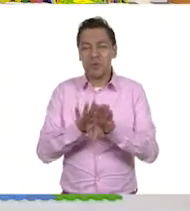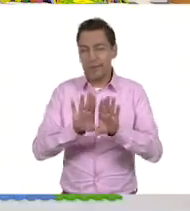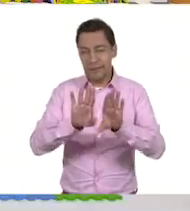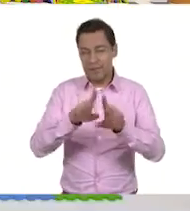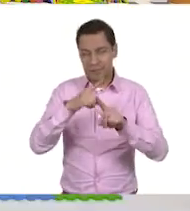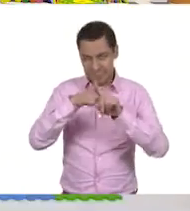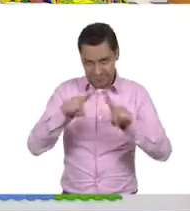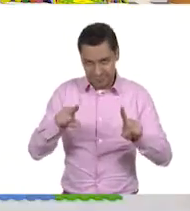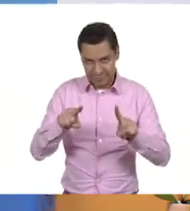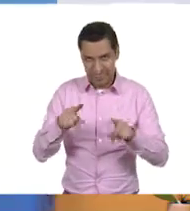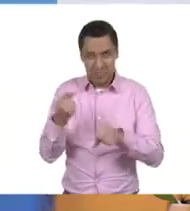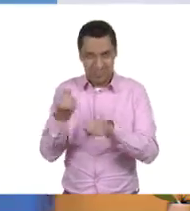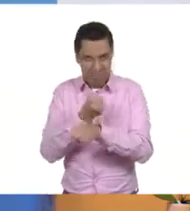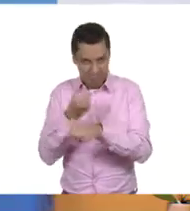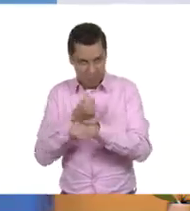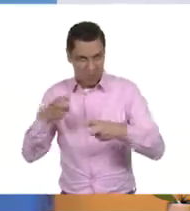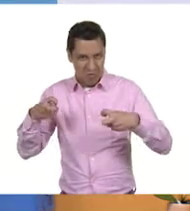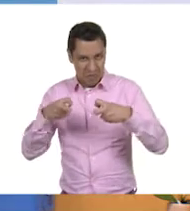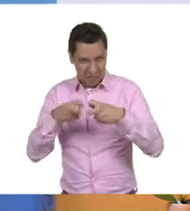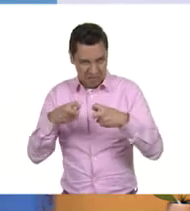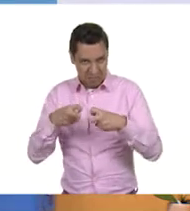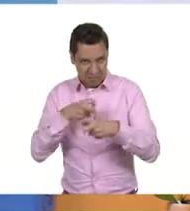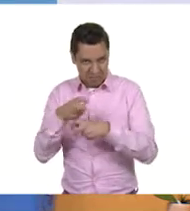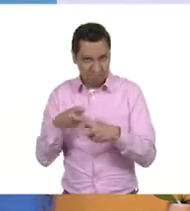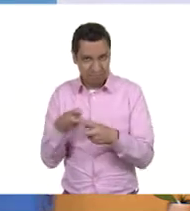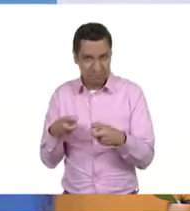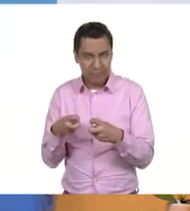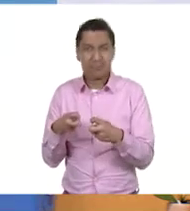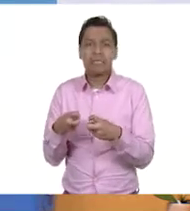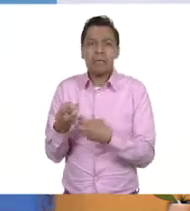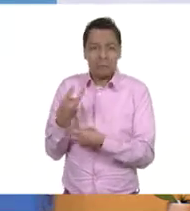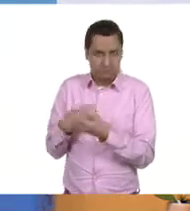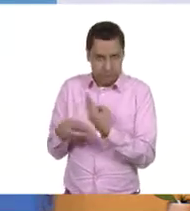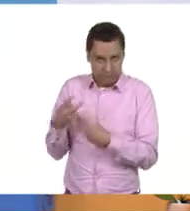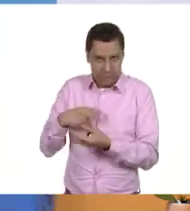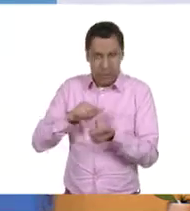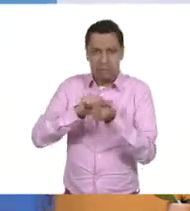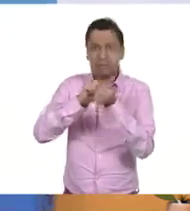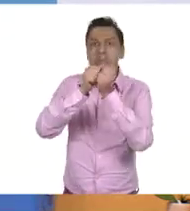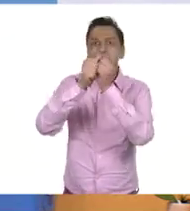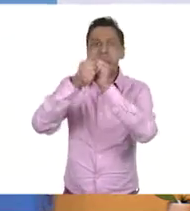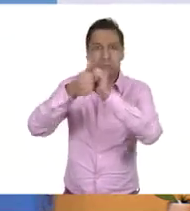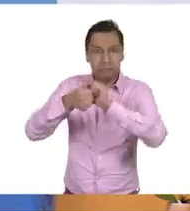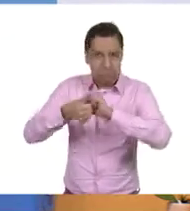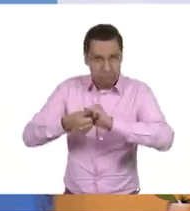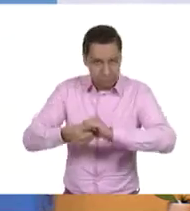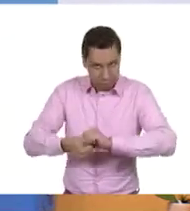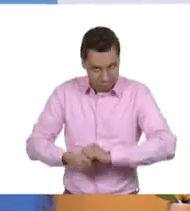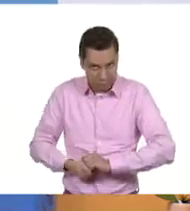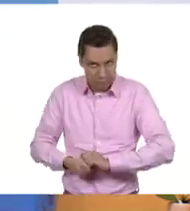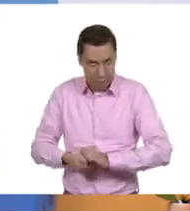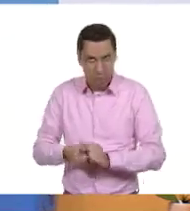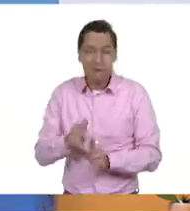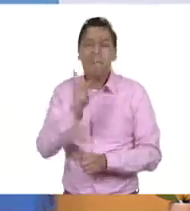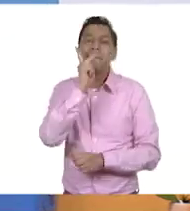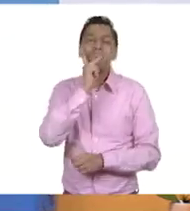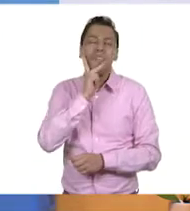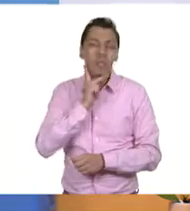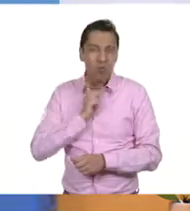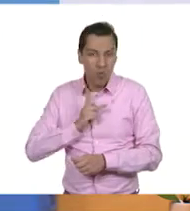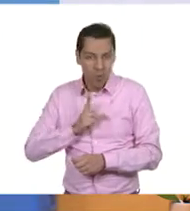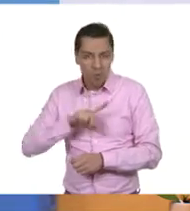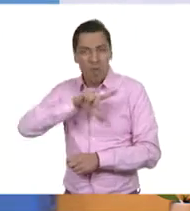creo que sí son un ejemplo muy claro que vienen de todo este proceso de la extracción del petróleo